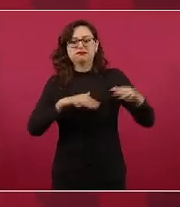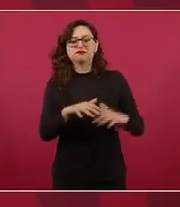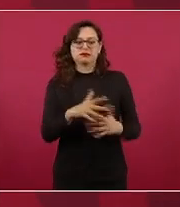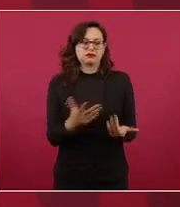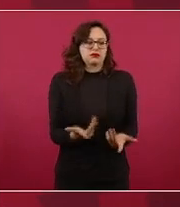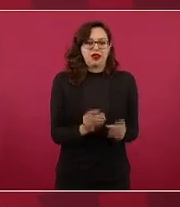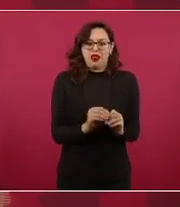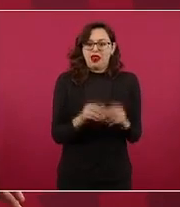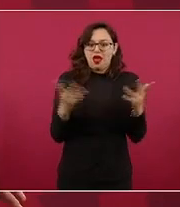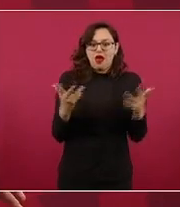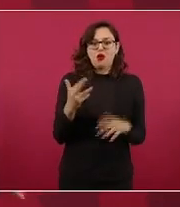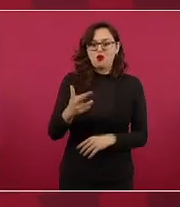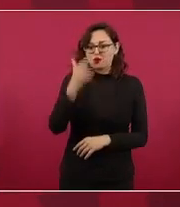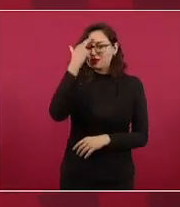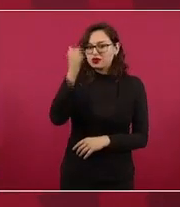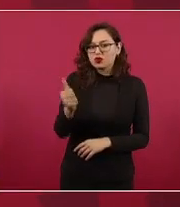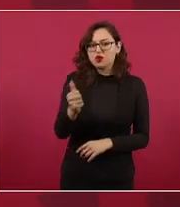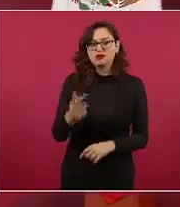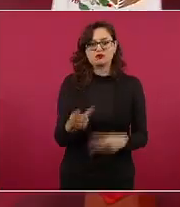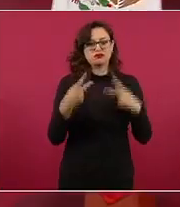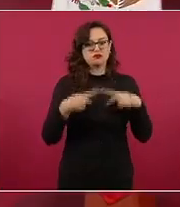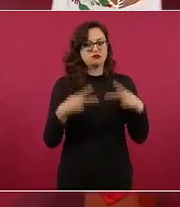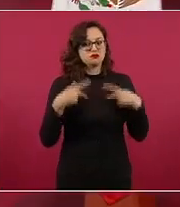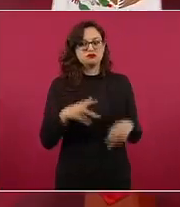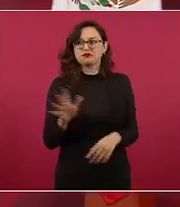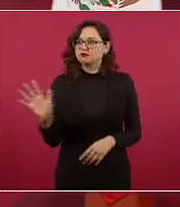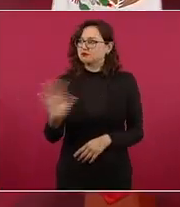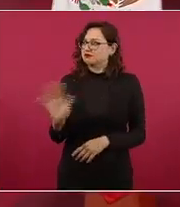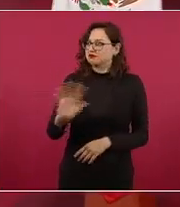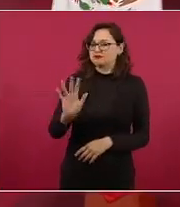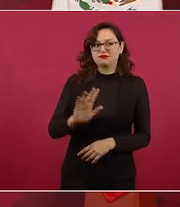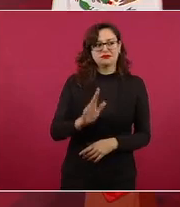y se llevó a cabo una consulta y la gente dijo no